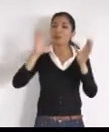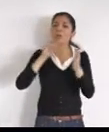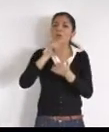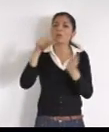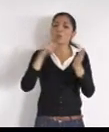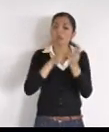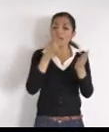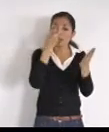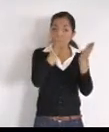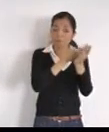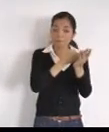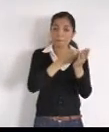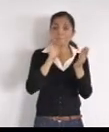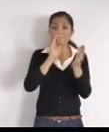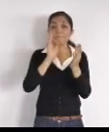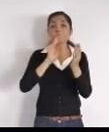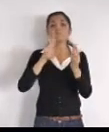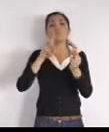del nodo, lo estamos,